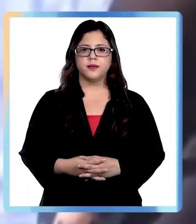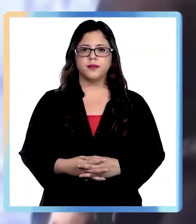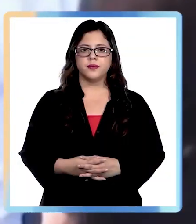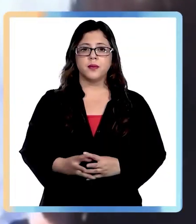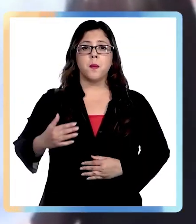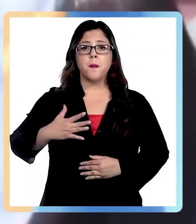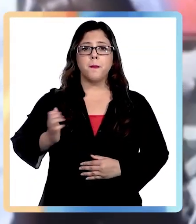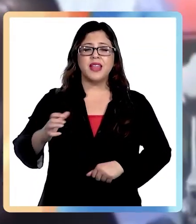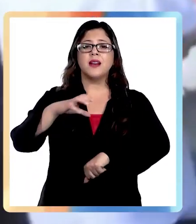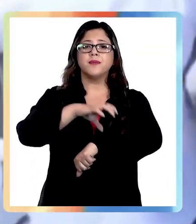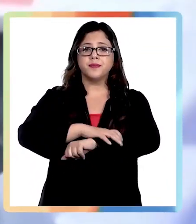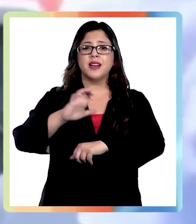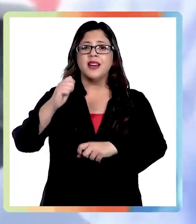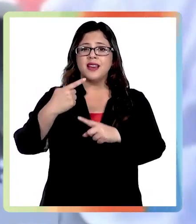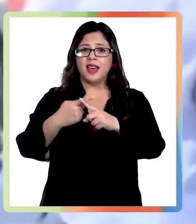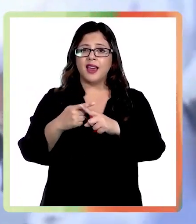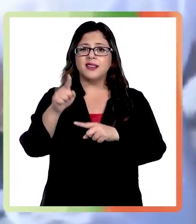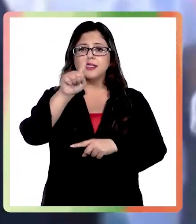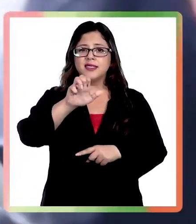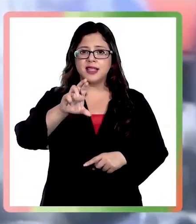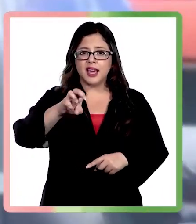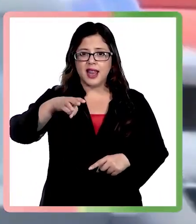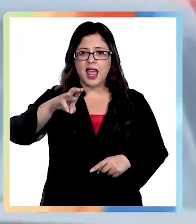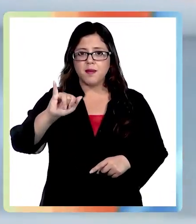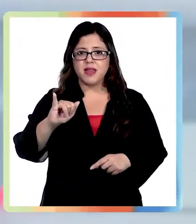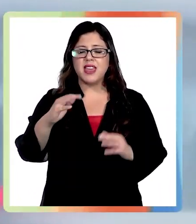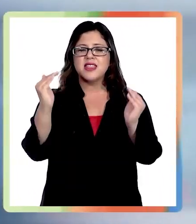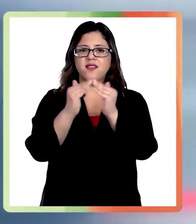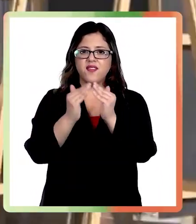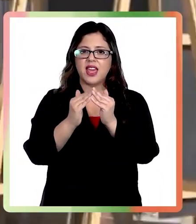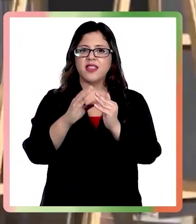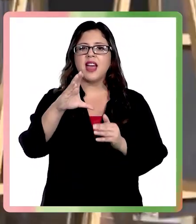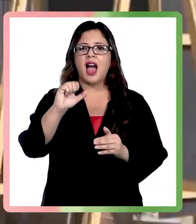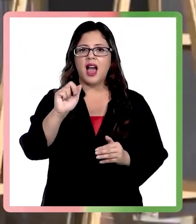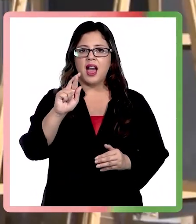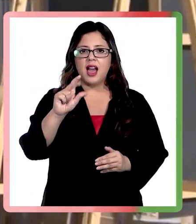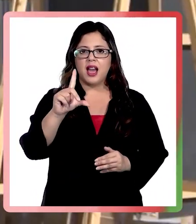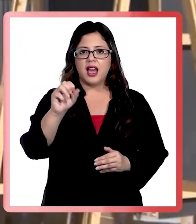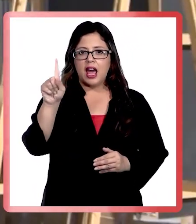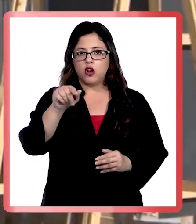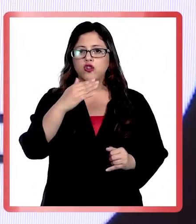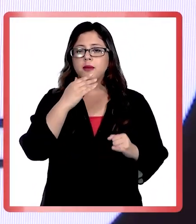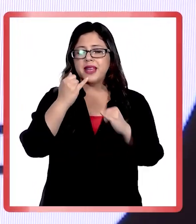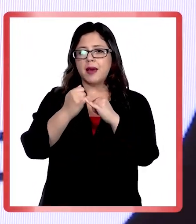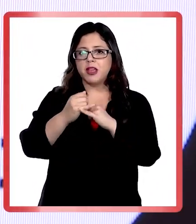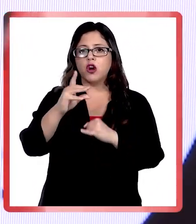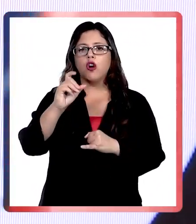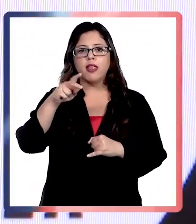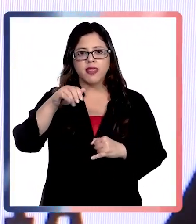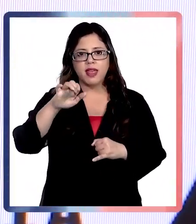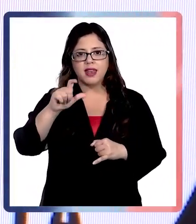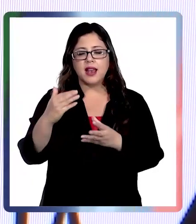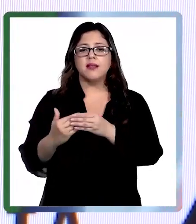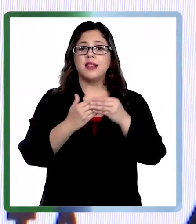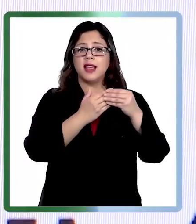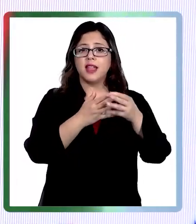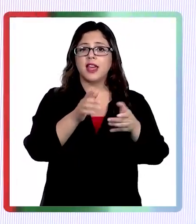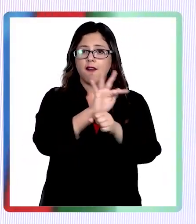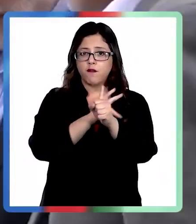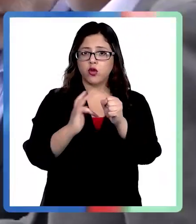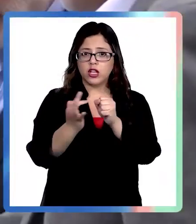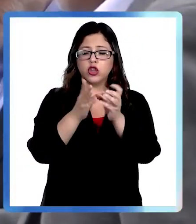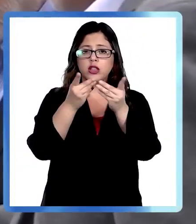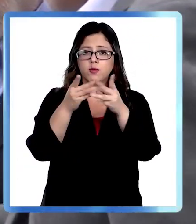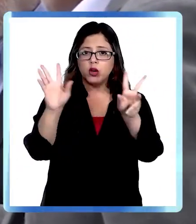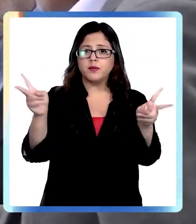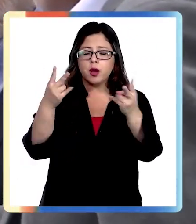La PDI detuvo al ex-Seremi de Vivienda de Antofagasta Carlos Contreras y a su amigo Daniel Andrade, líder de la Fundación Democracia Viva, por el